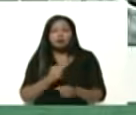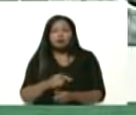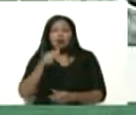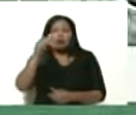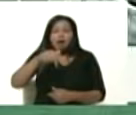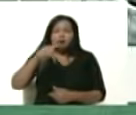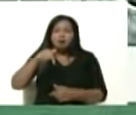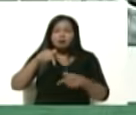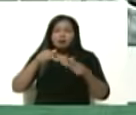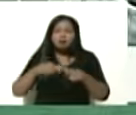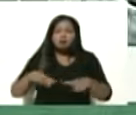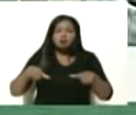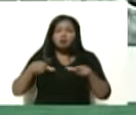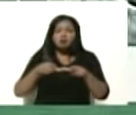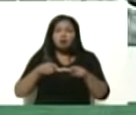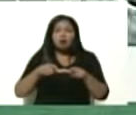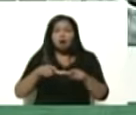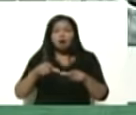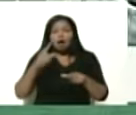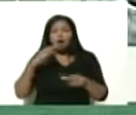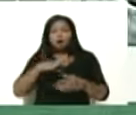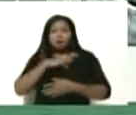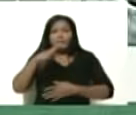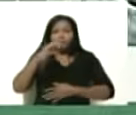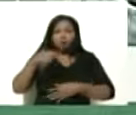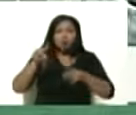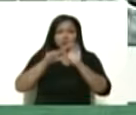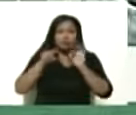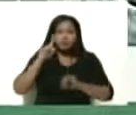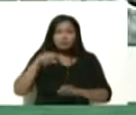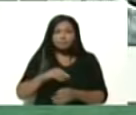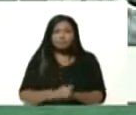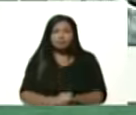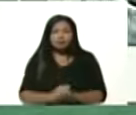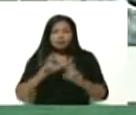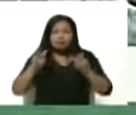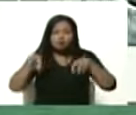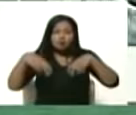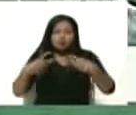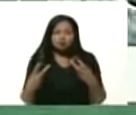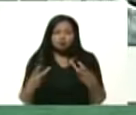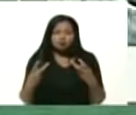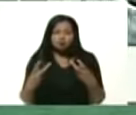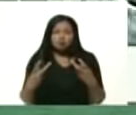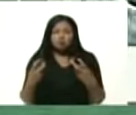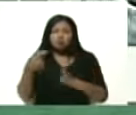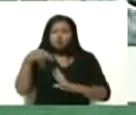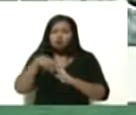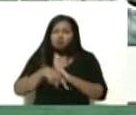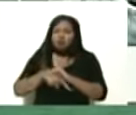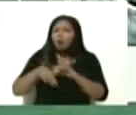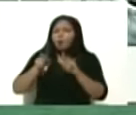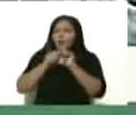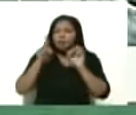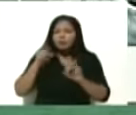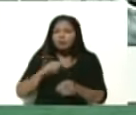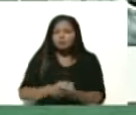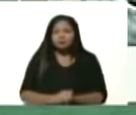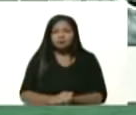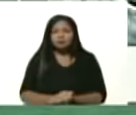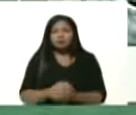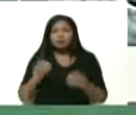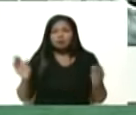le puedo decir presidente hay un espíritu de renovación profundo para un